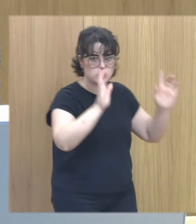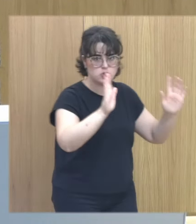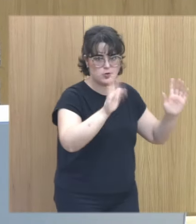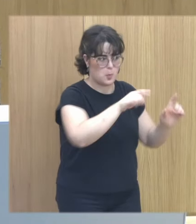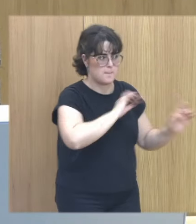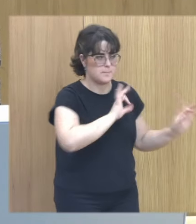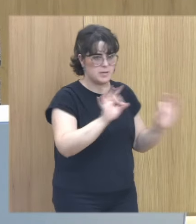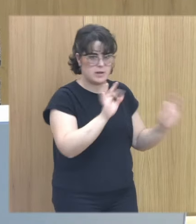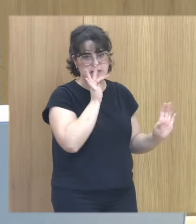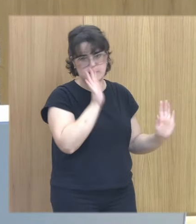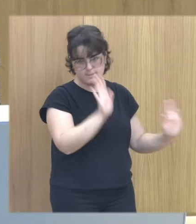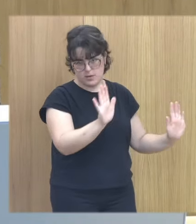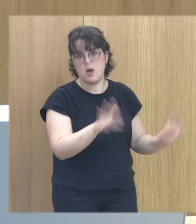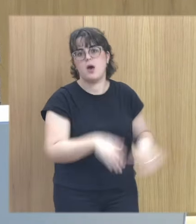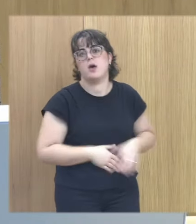preparada para ella